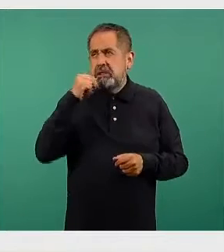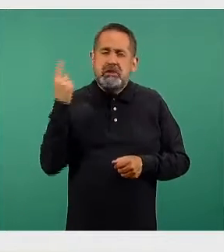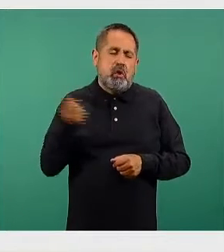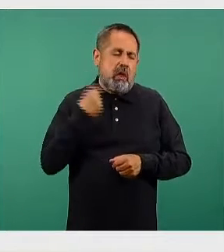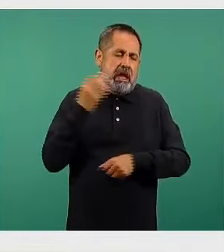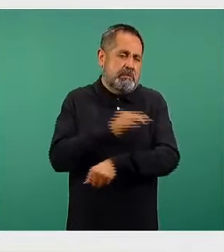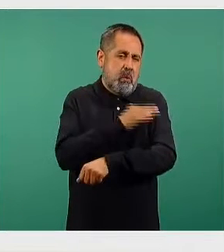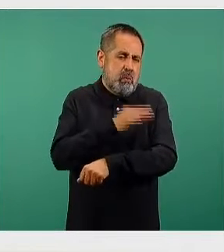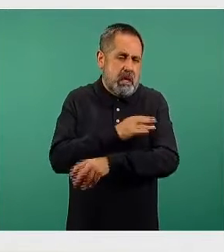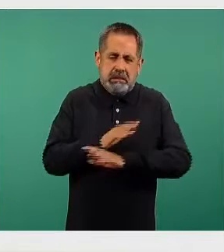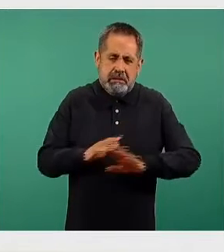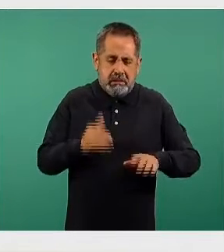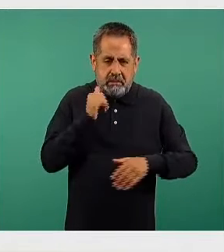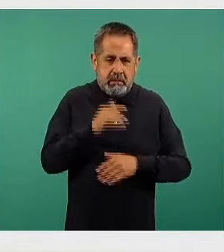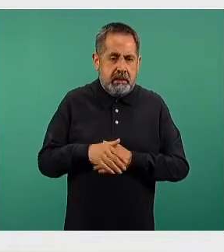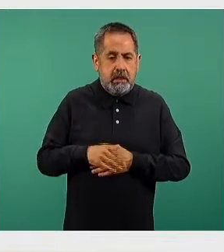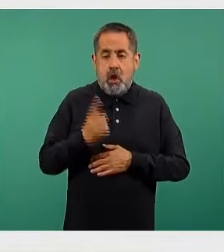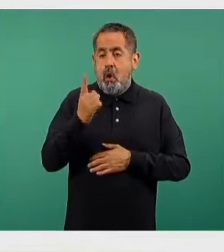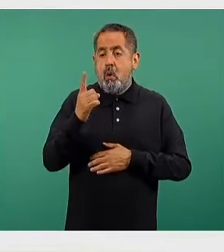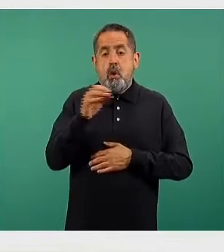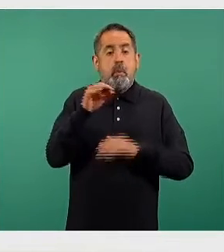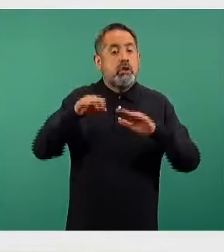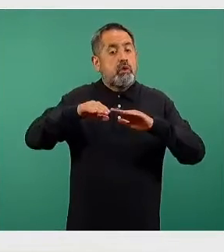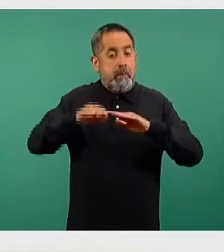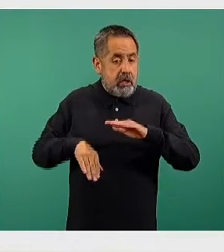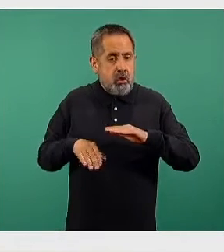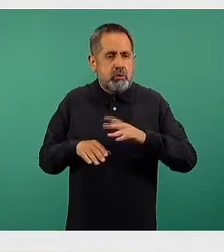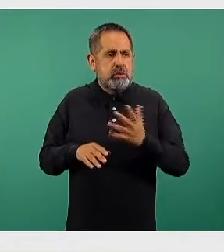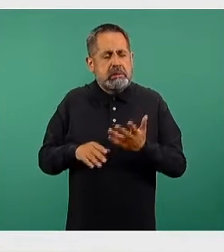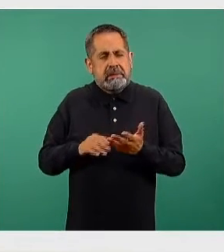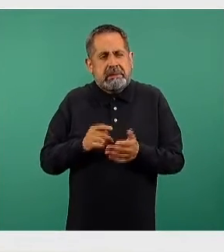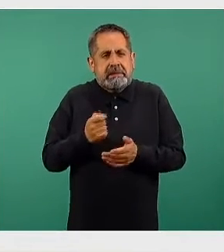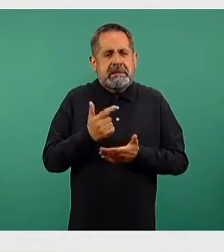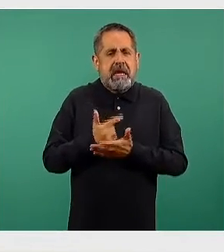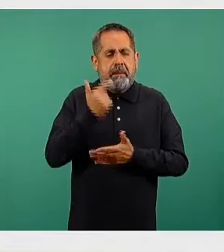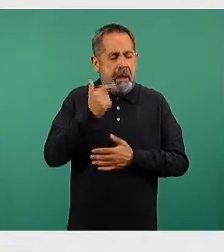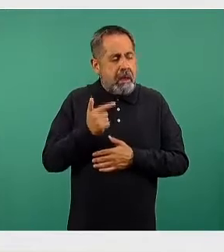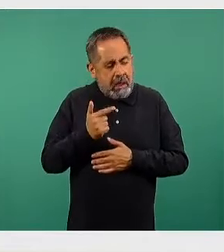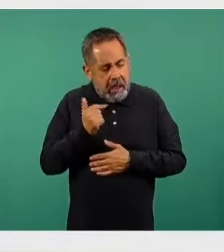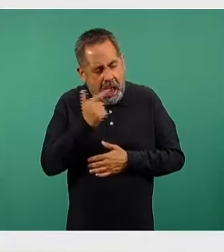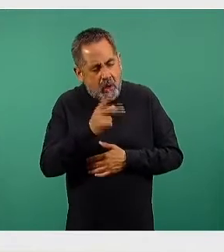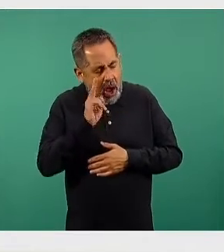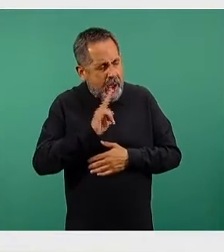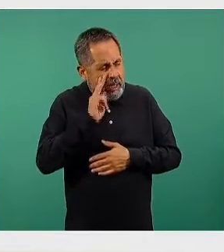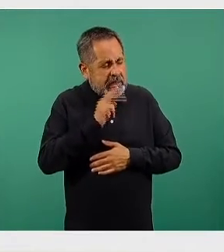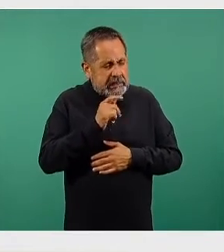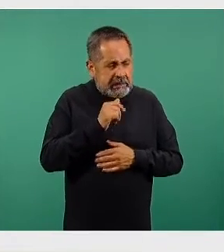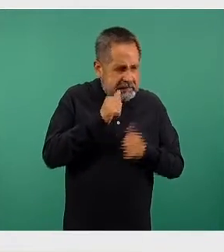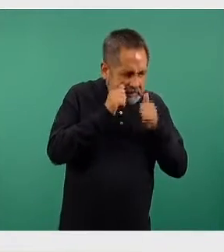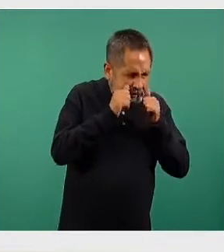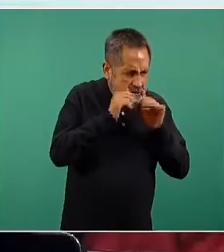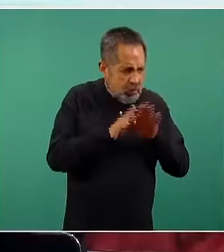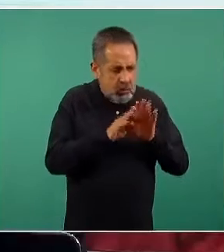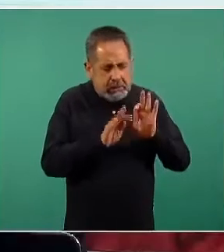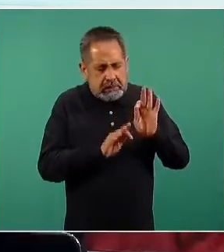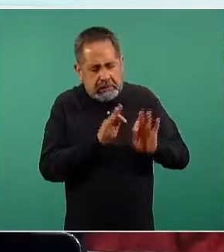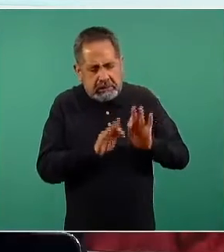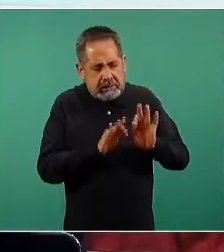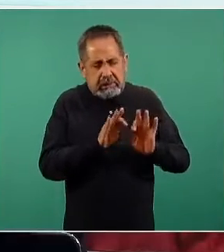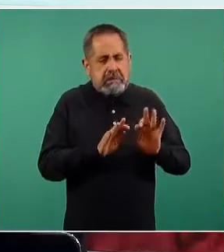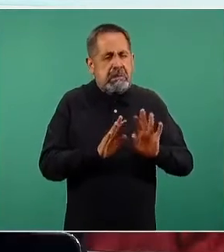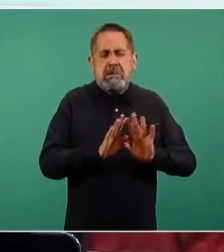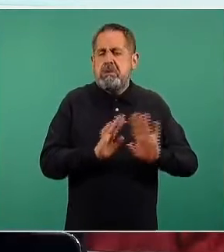aplica. Y menos, entonces, de ese uno por ciento representan SAVIs graves que han requerido de algún seguimiento y una atención, digamos, más